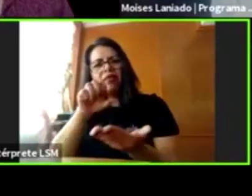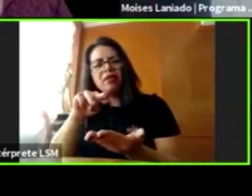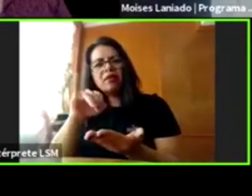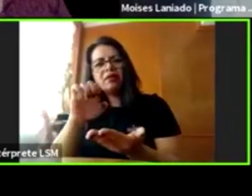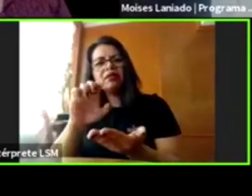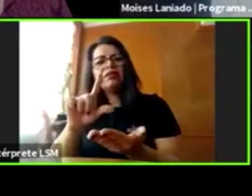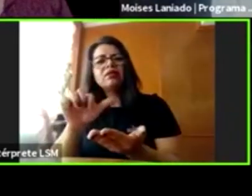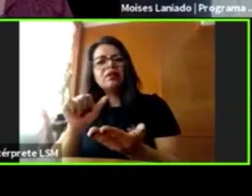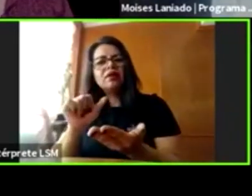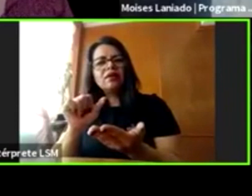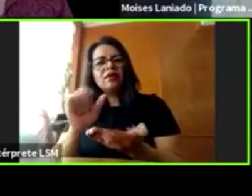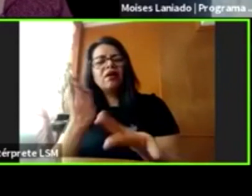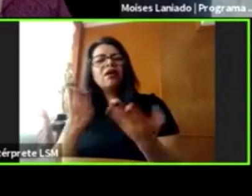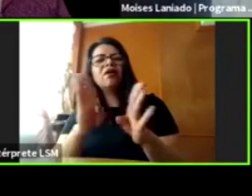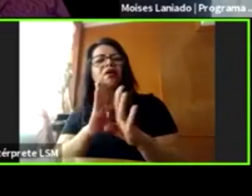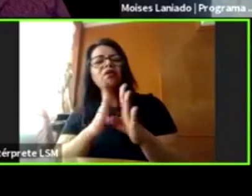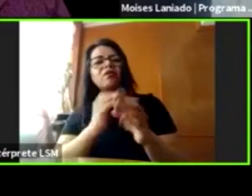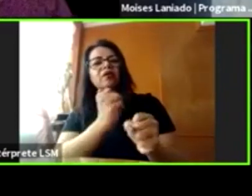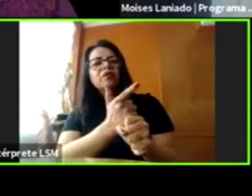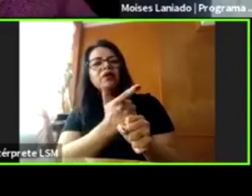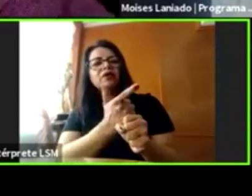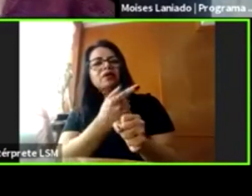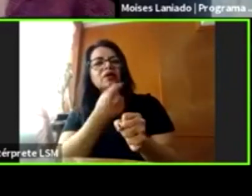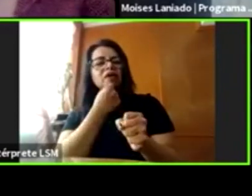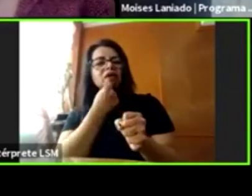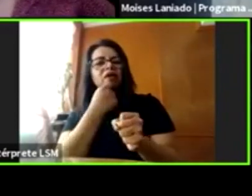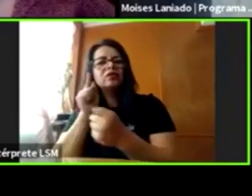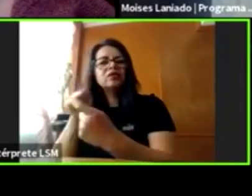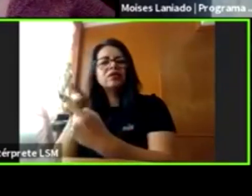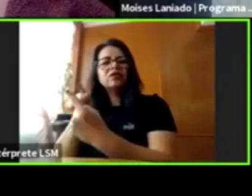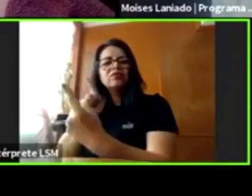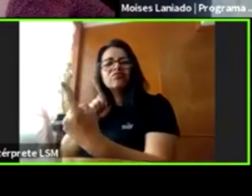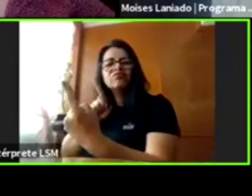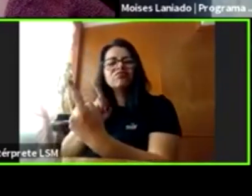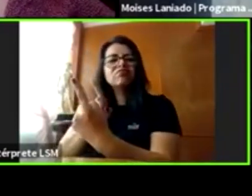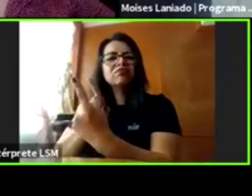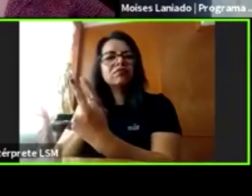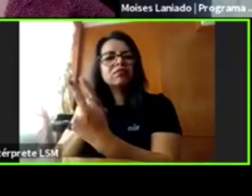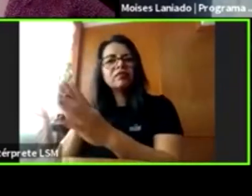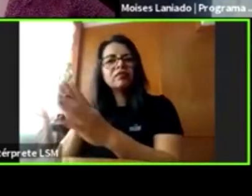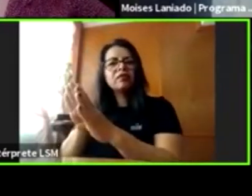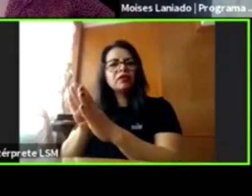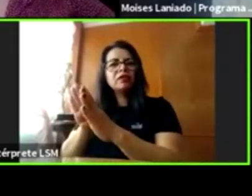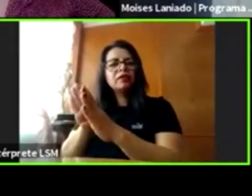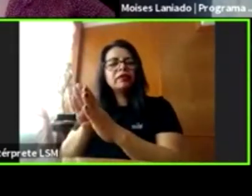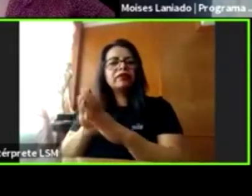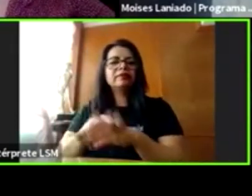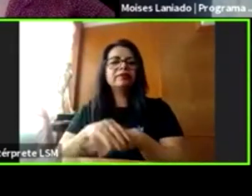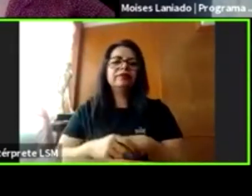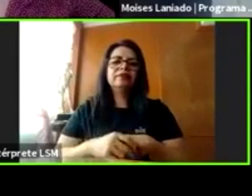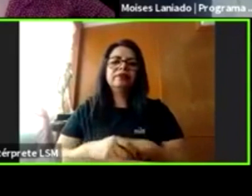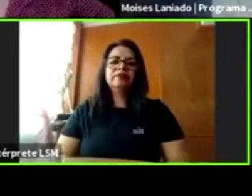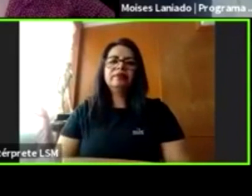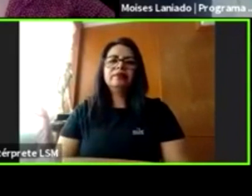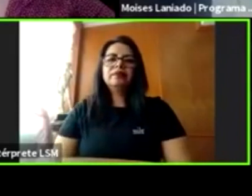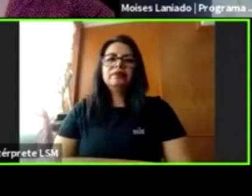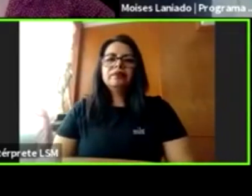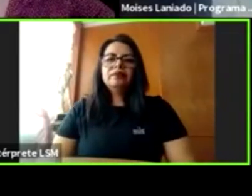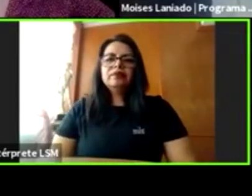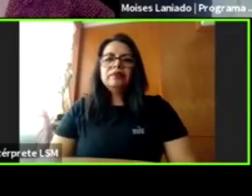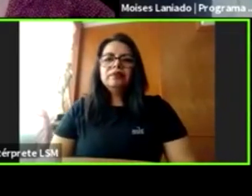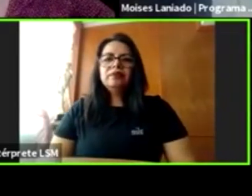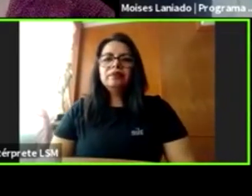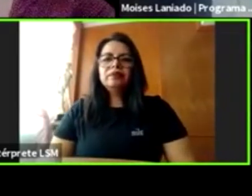a estos niños en caso de violencia sexual? Sí, muchas gracias. Y qué gusto